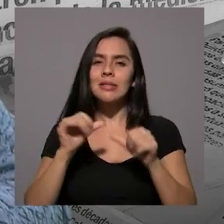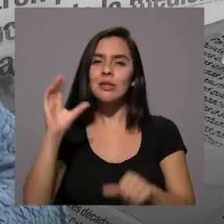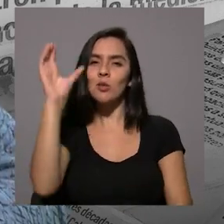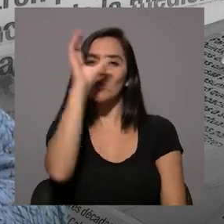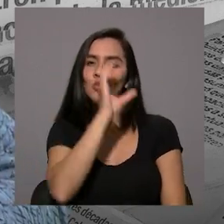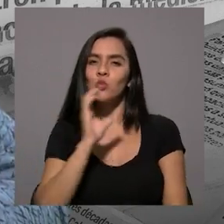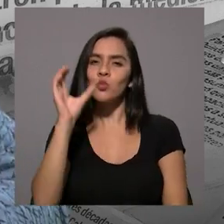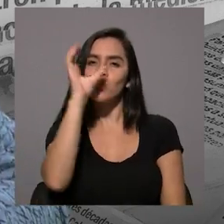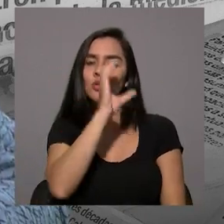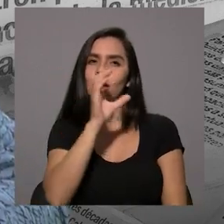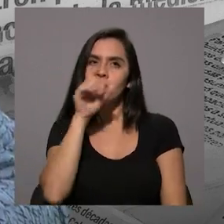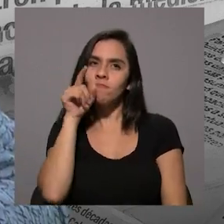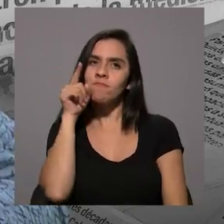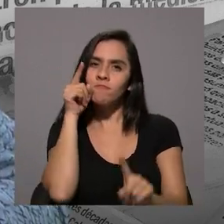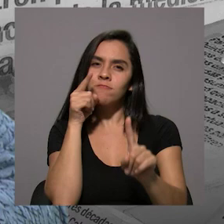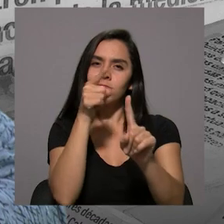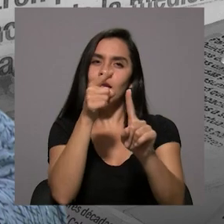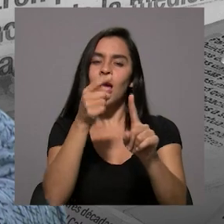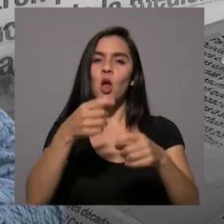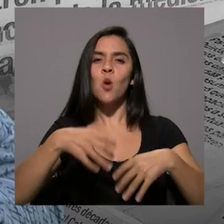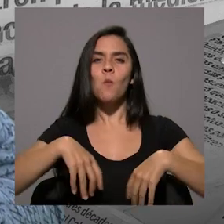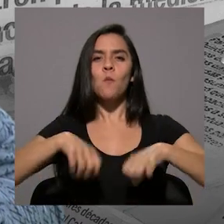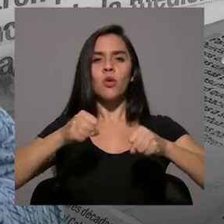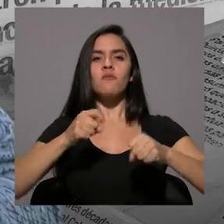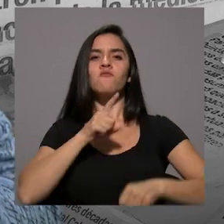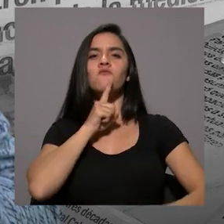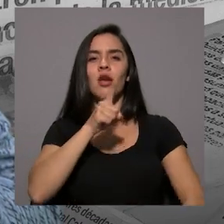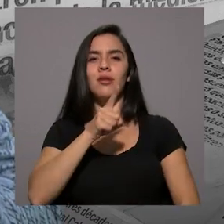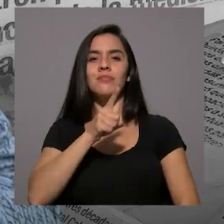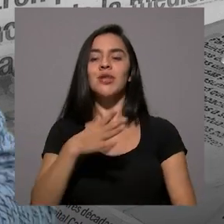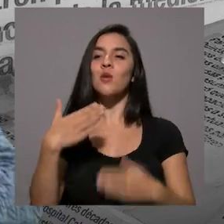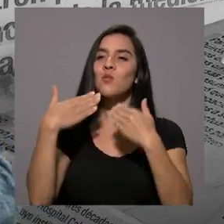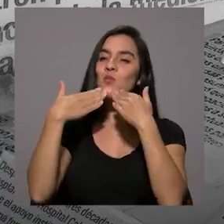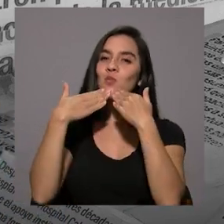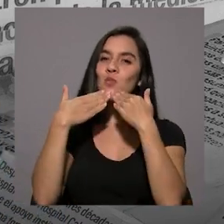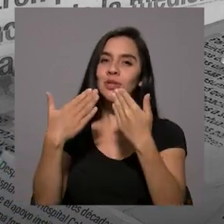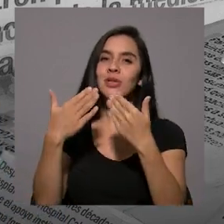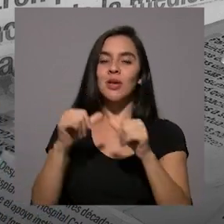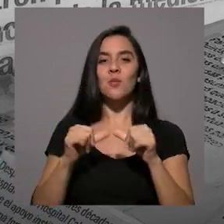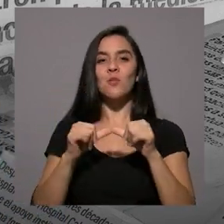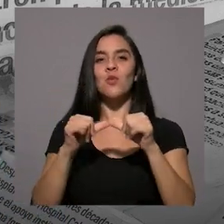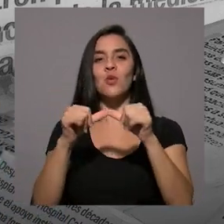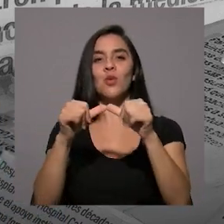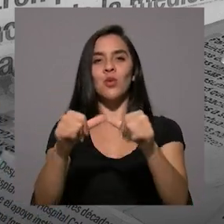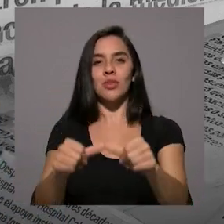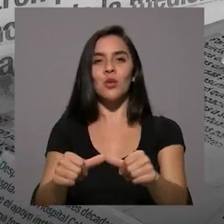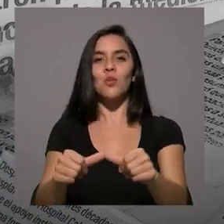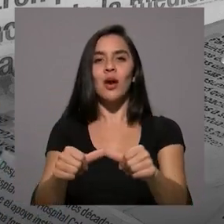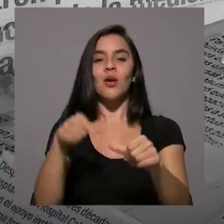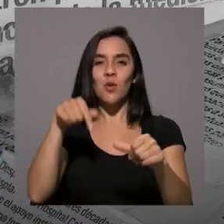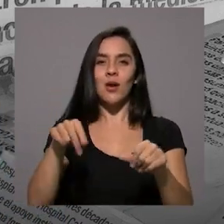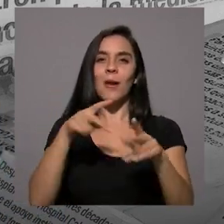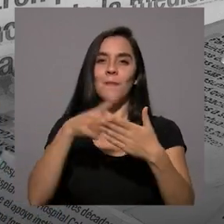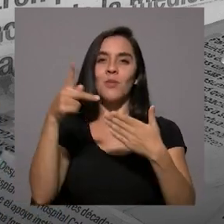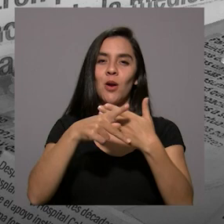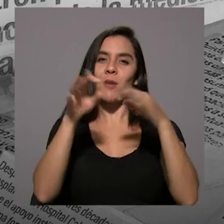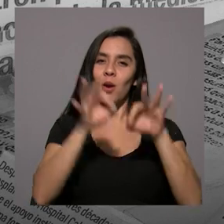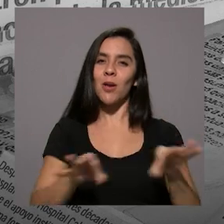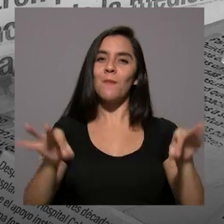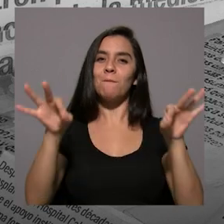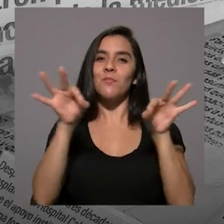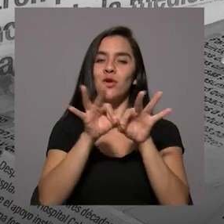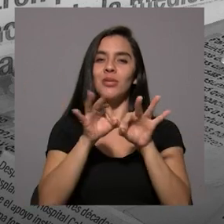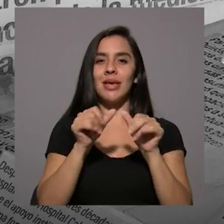buscando ese poder real. Muchas gracias por continuar con lo que importa